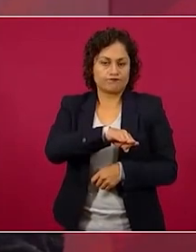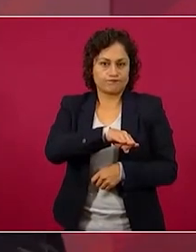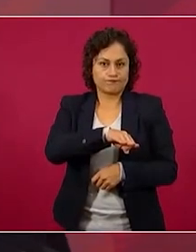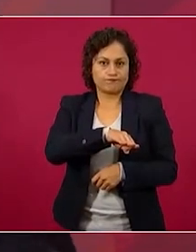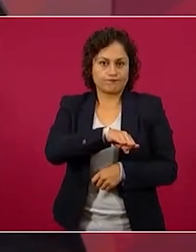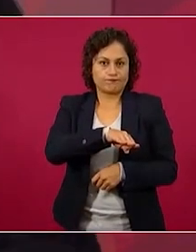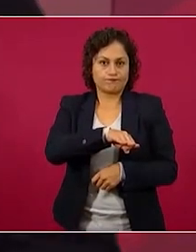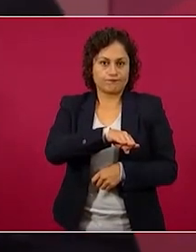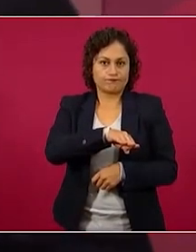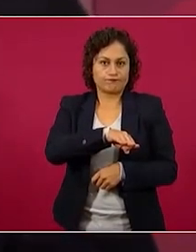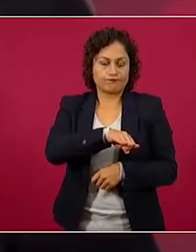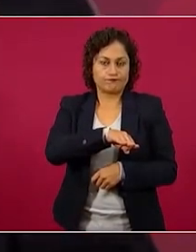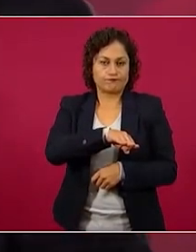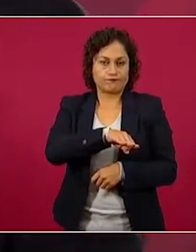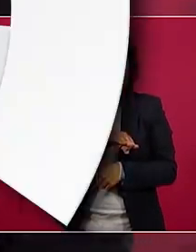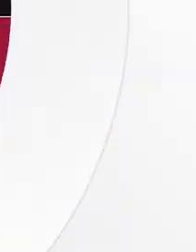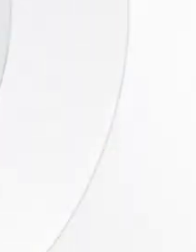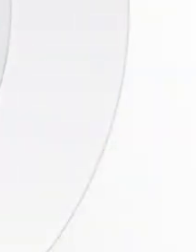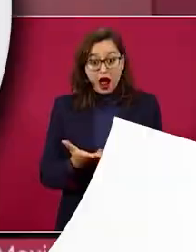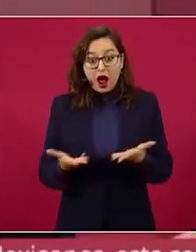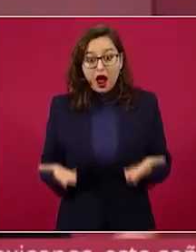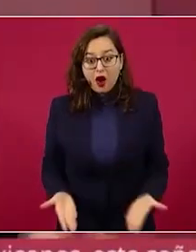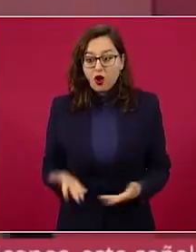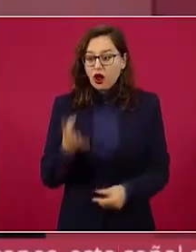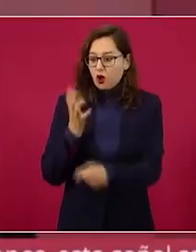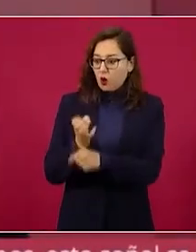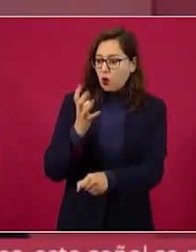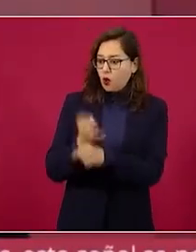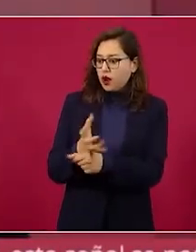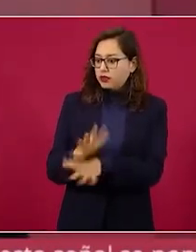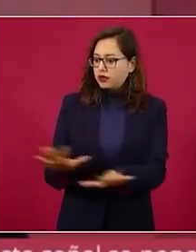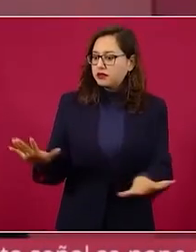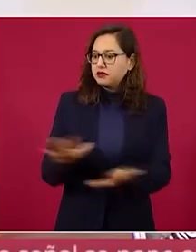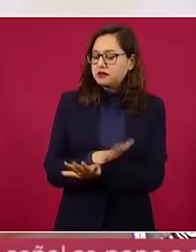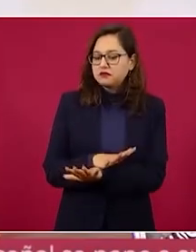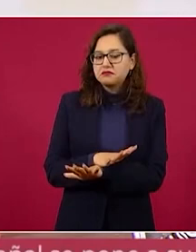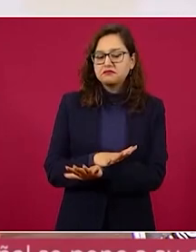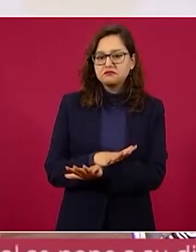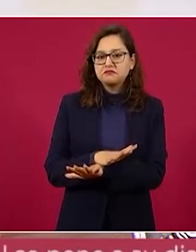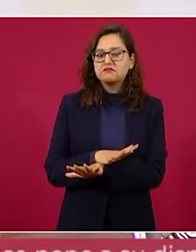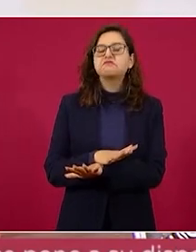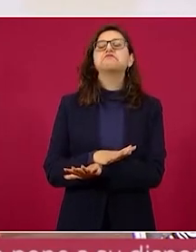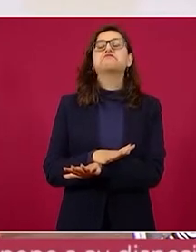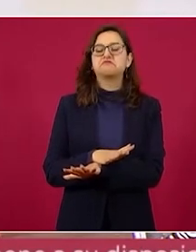y se pasó al bando de los conservadores lo estamos logrando